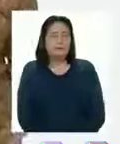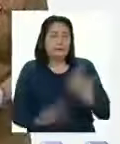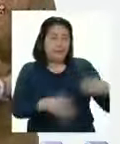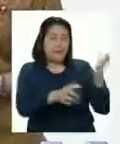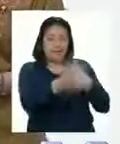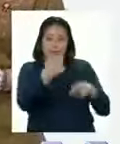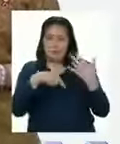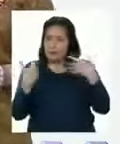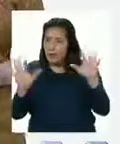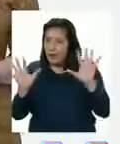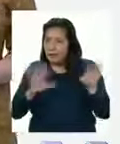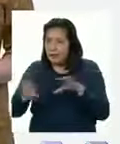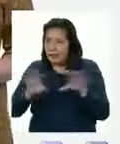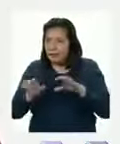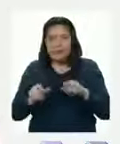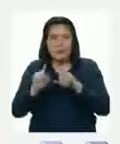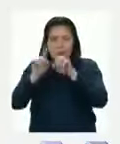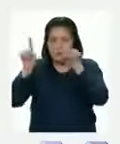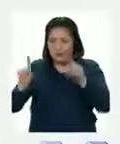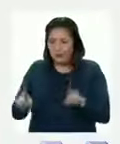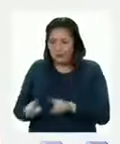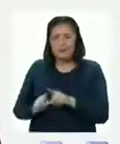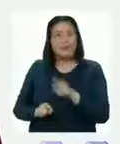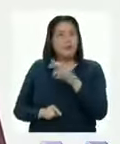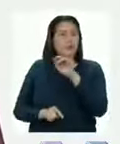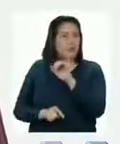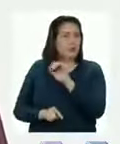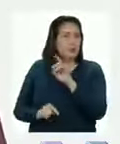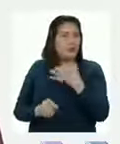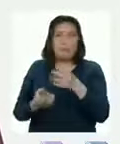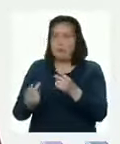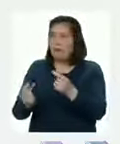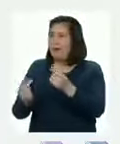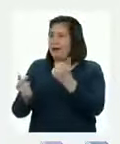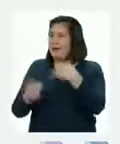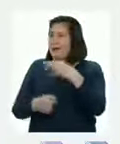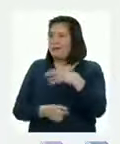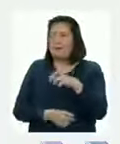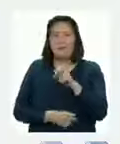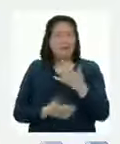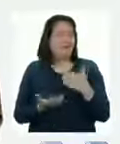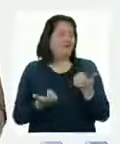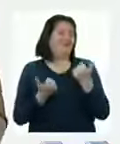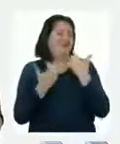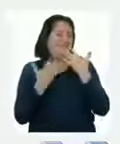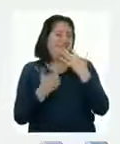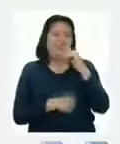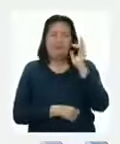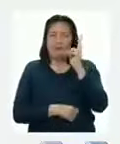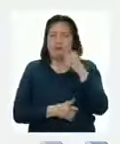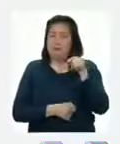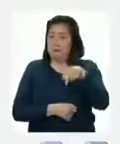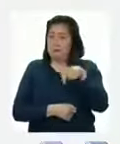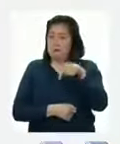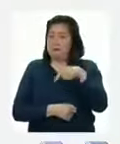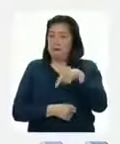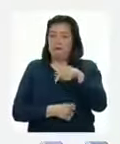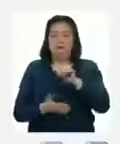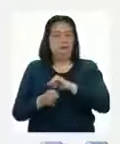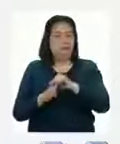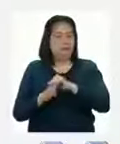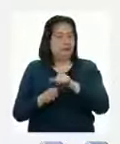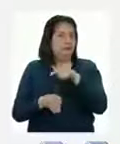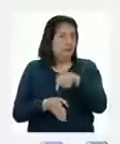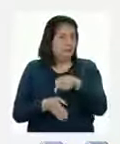pudieron construir su yupana? Lo has hecho súper rápido, Patty Gracias, profesor Esta yupana será para